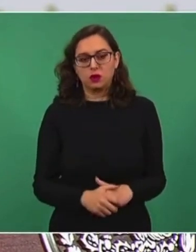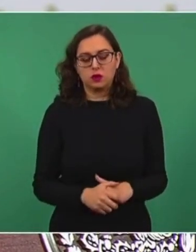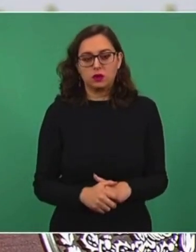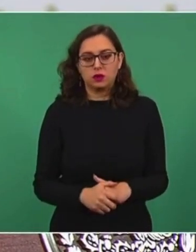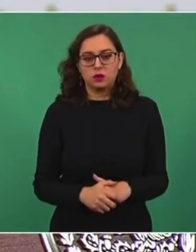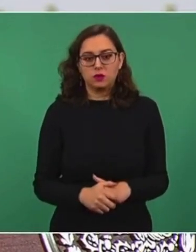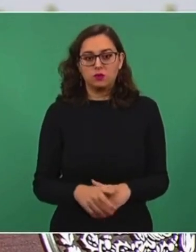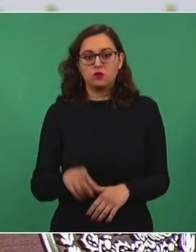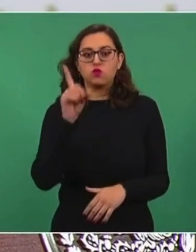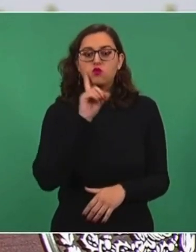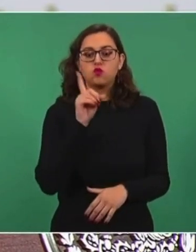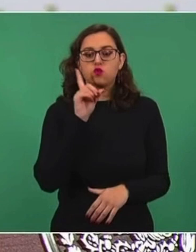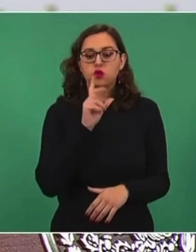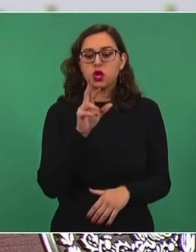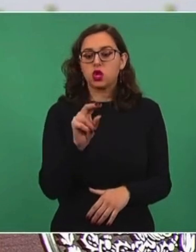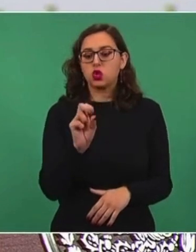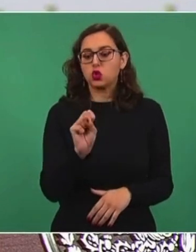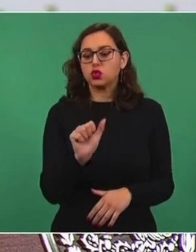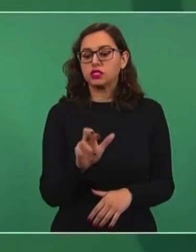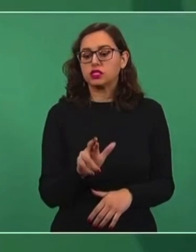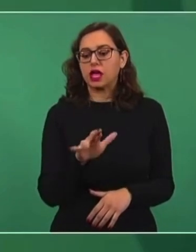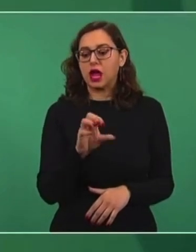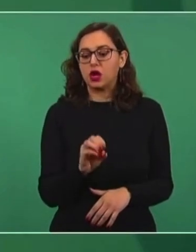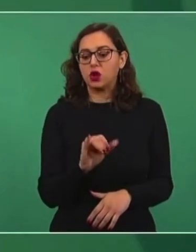Rosario Ibarra de Piedra,